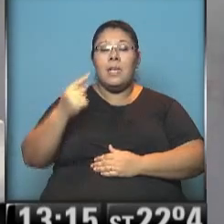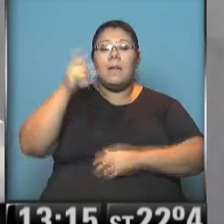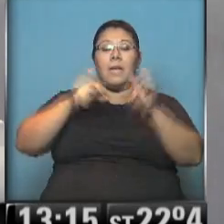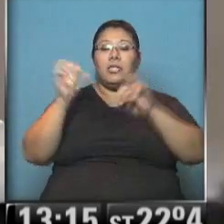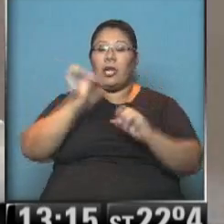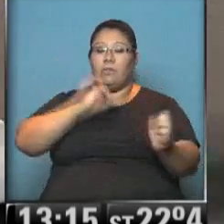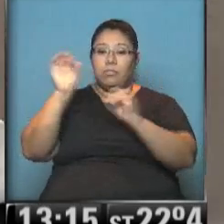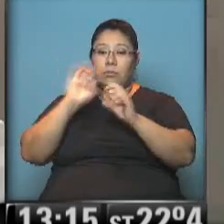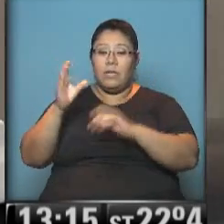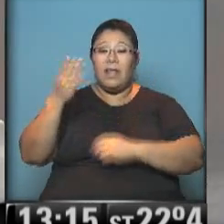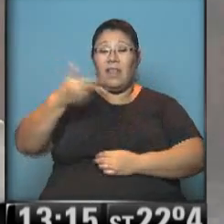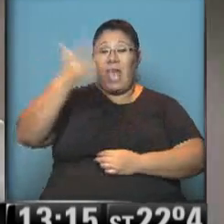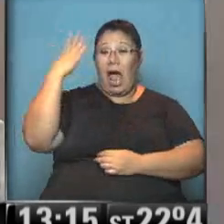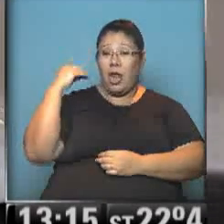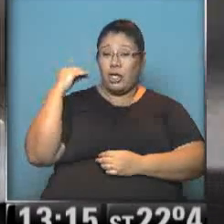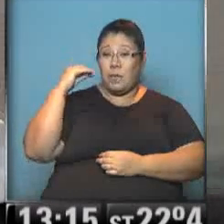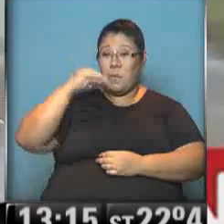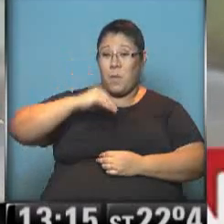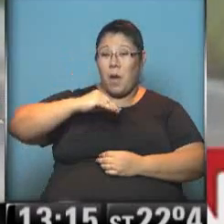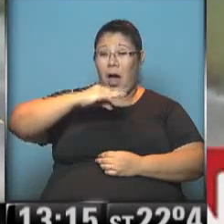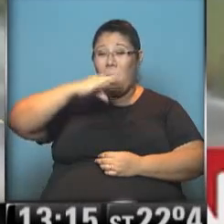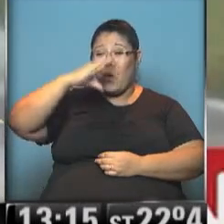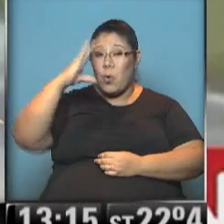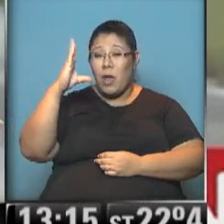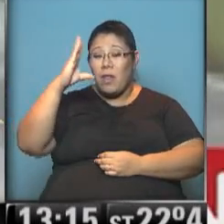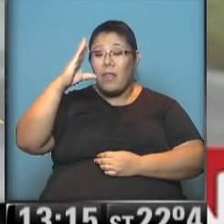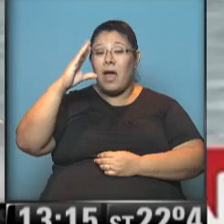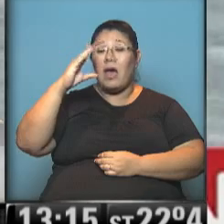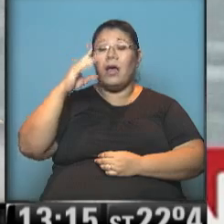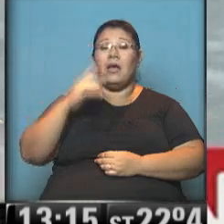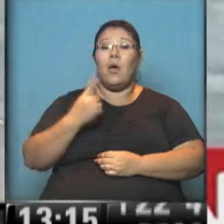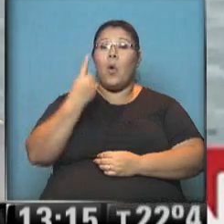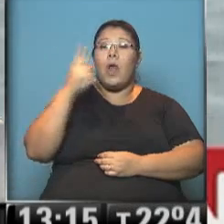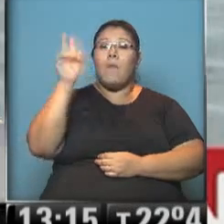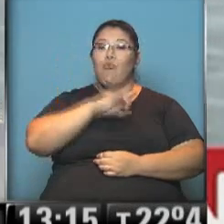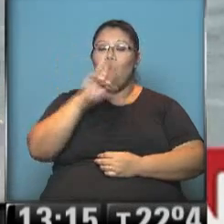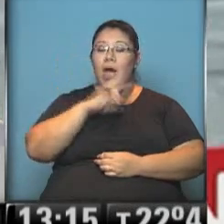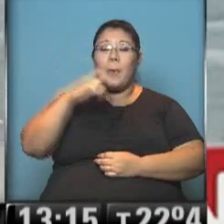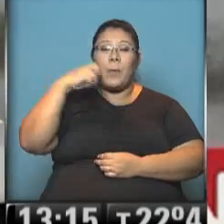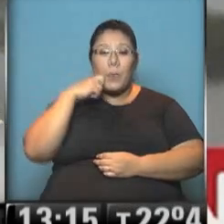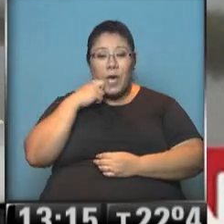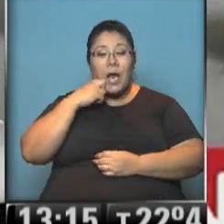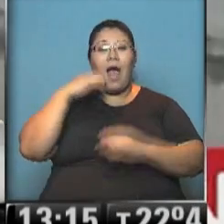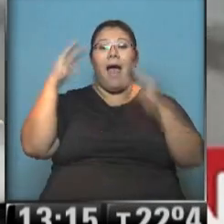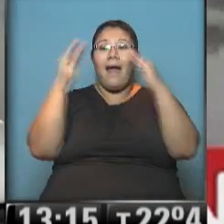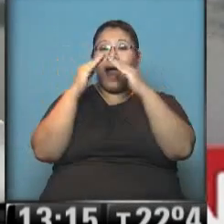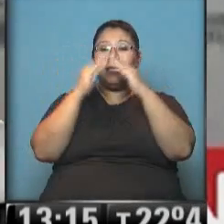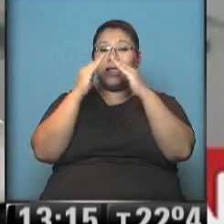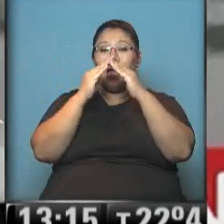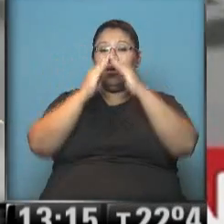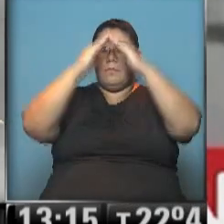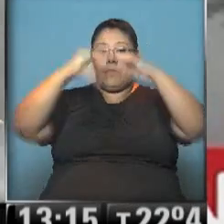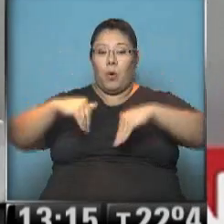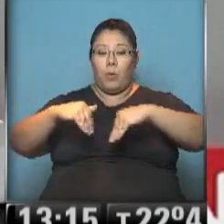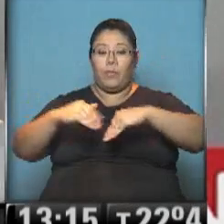desde anoche, donde murió una anciana al derrumbarse su vivienda en el paraje La Majada. Las localidades más